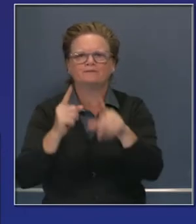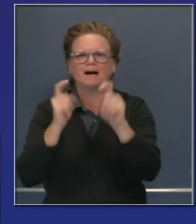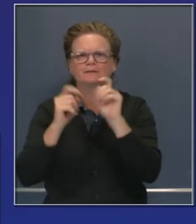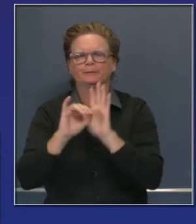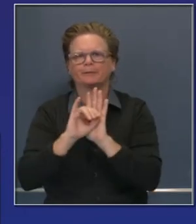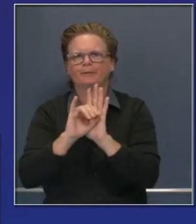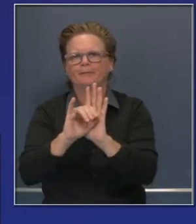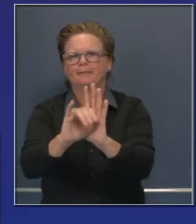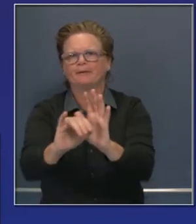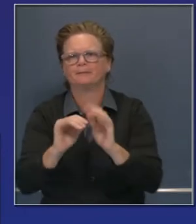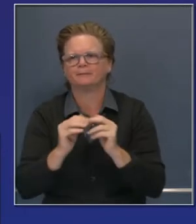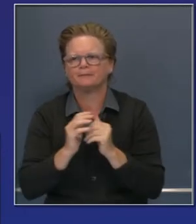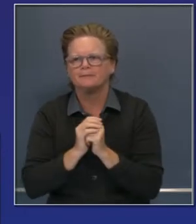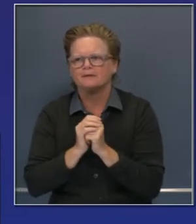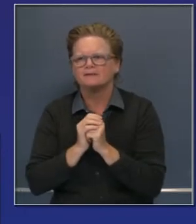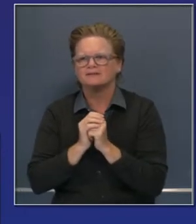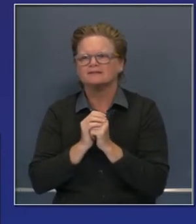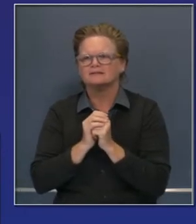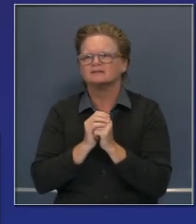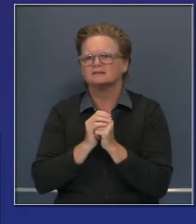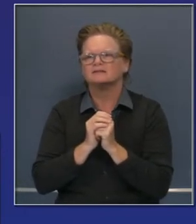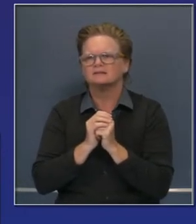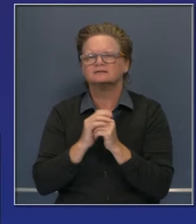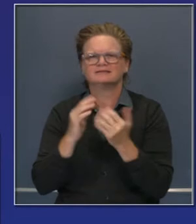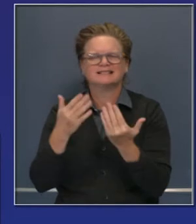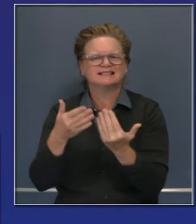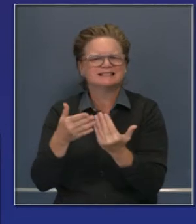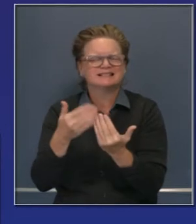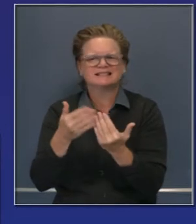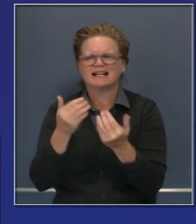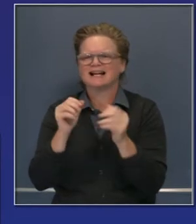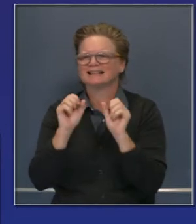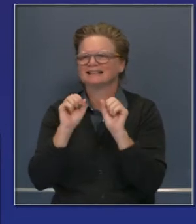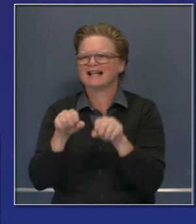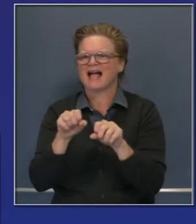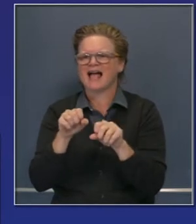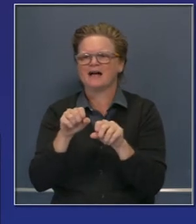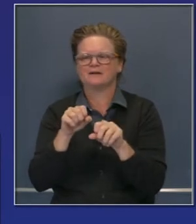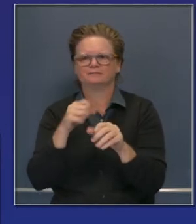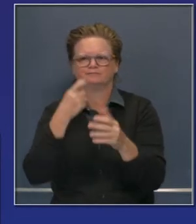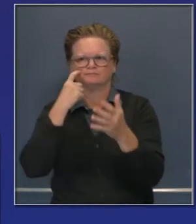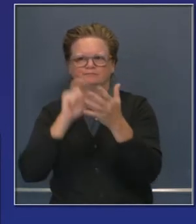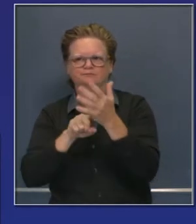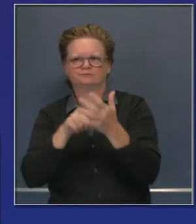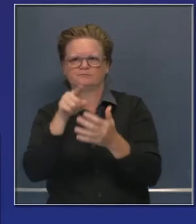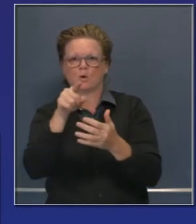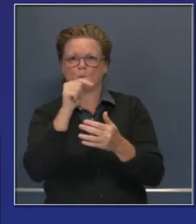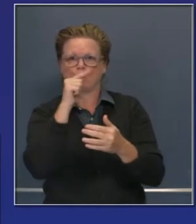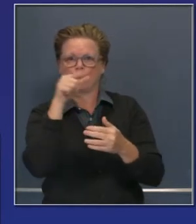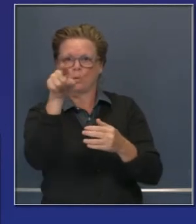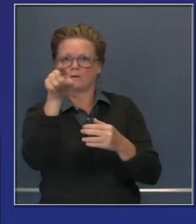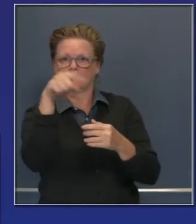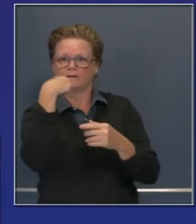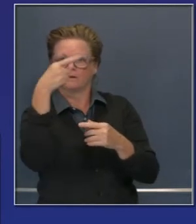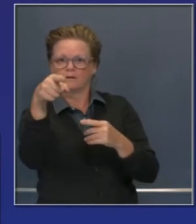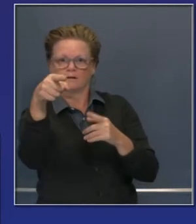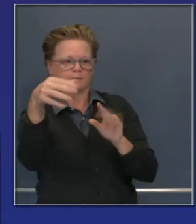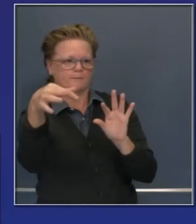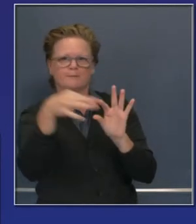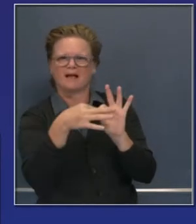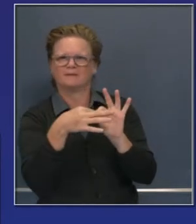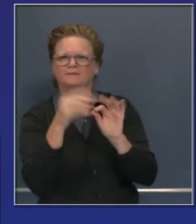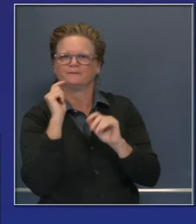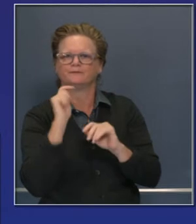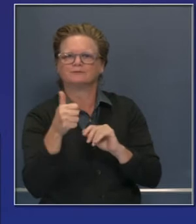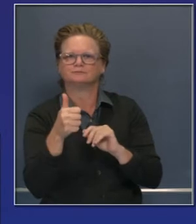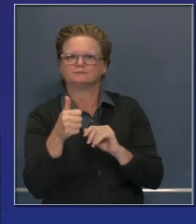automatizado que requiere verificación adicional de formas que creemos que puede considerablemente, no